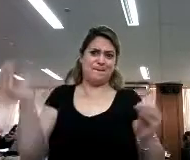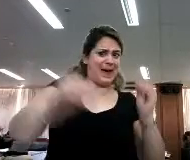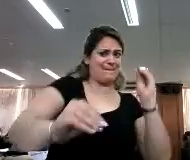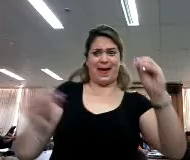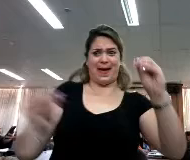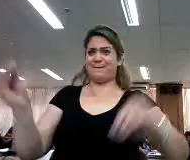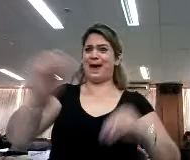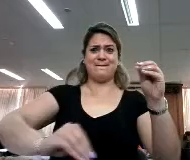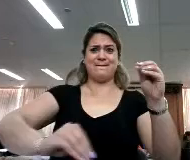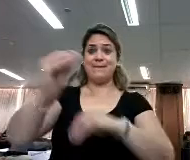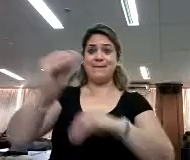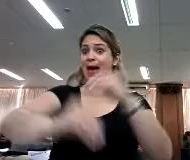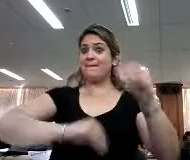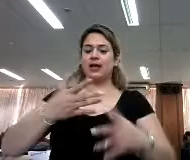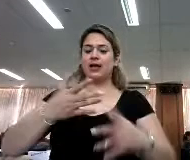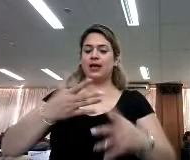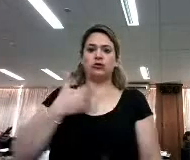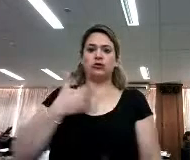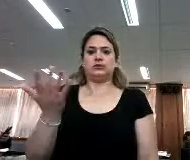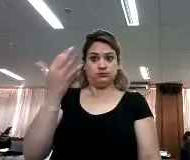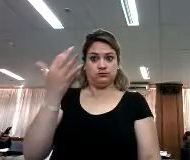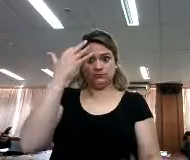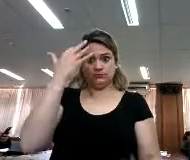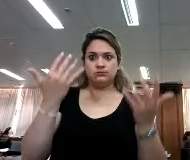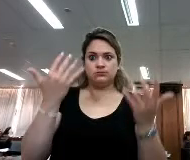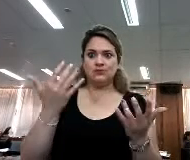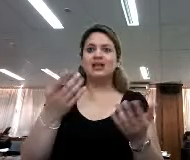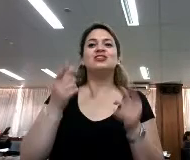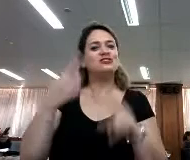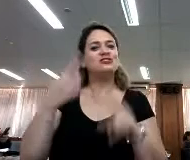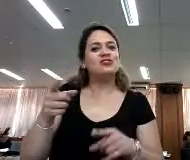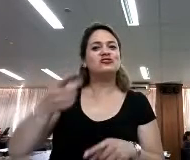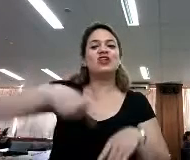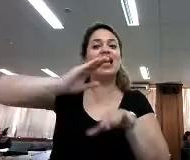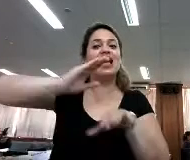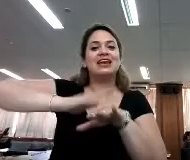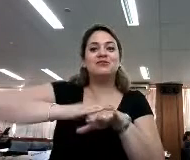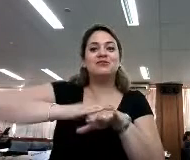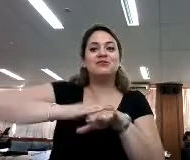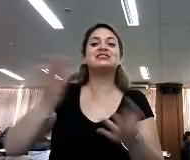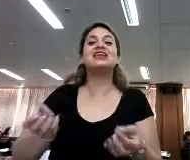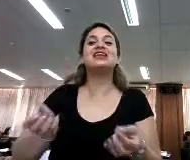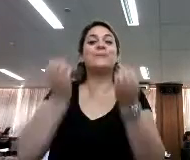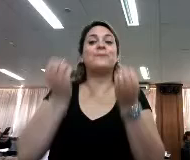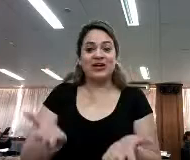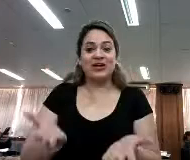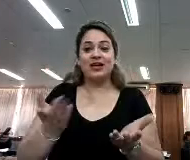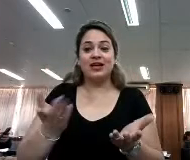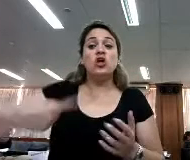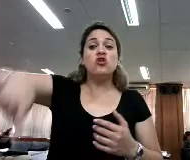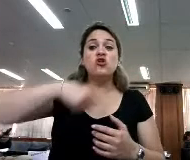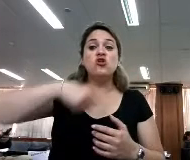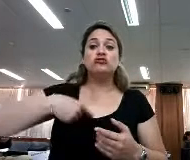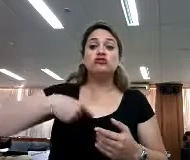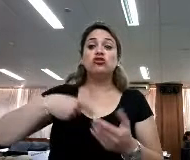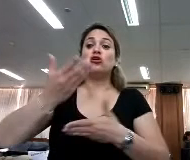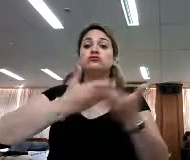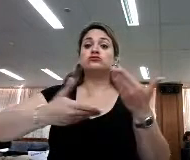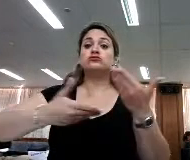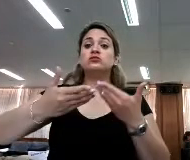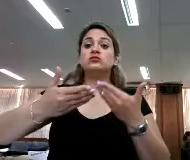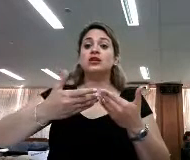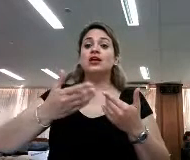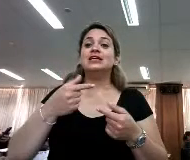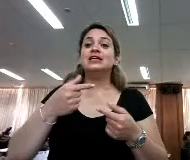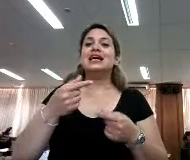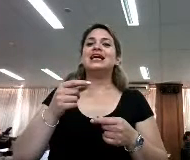no saber distinguir una de otra pero nosotros mismos también tenemos parte de esa responsabilidad ¿por qué? porque somos cámaras de ¿qué quiere decir esto de cámaras